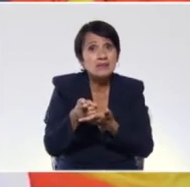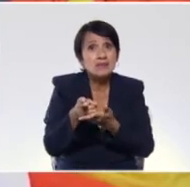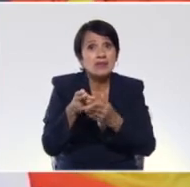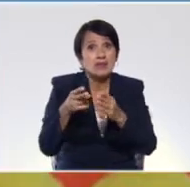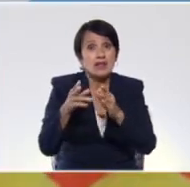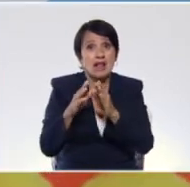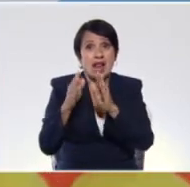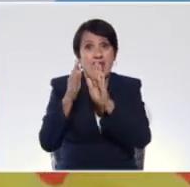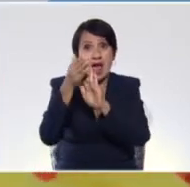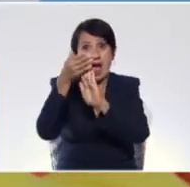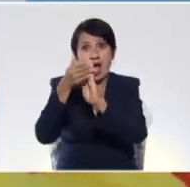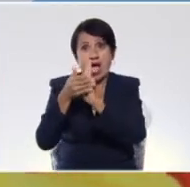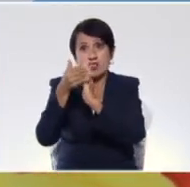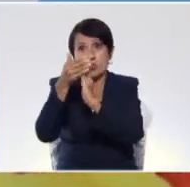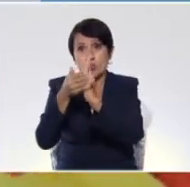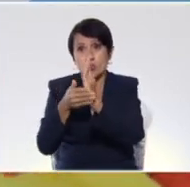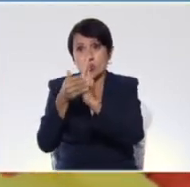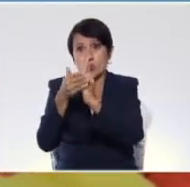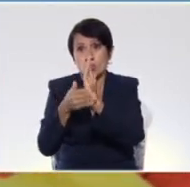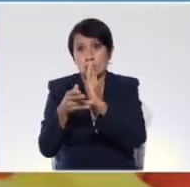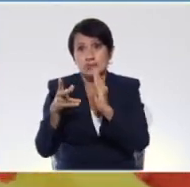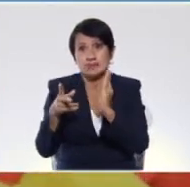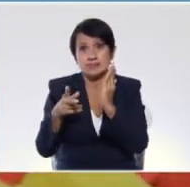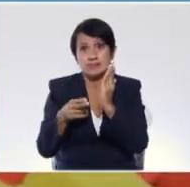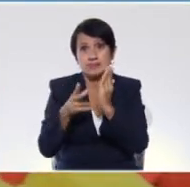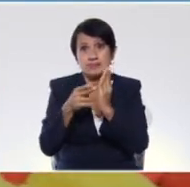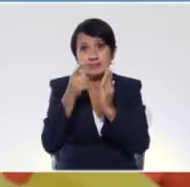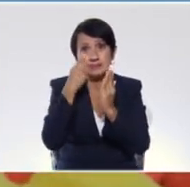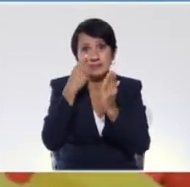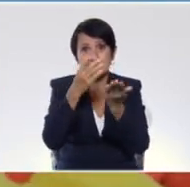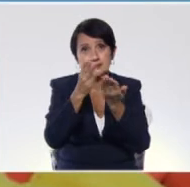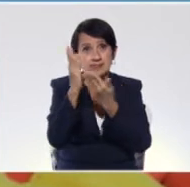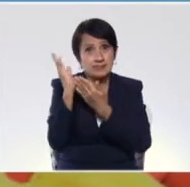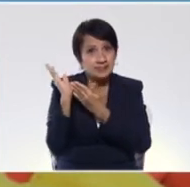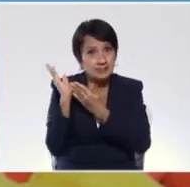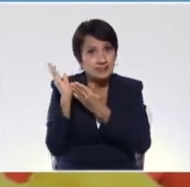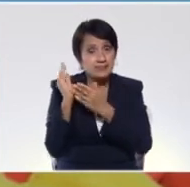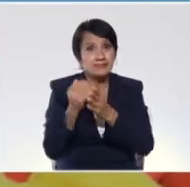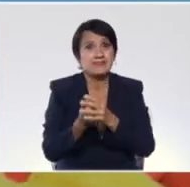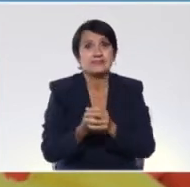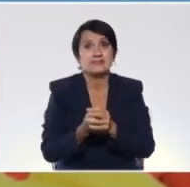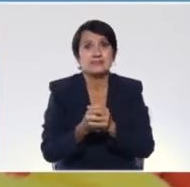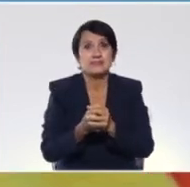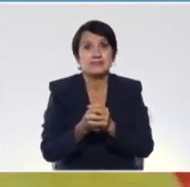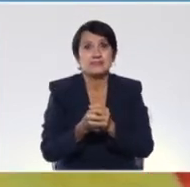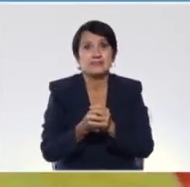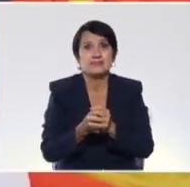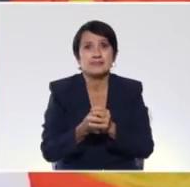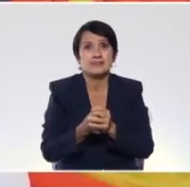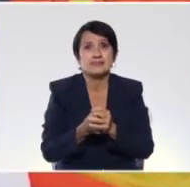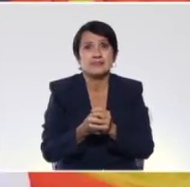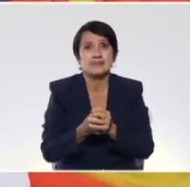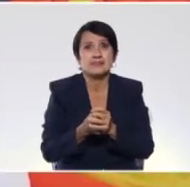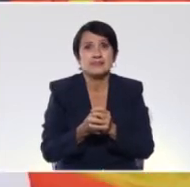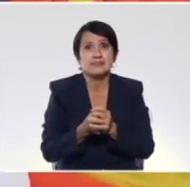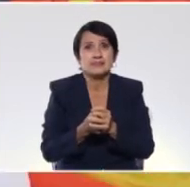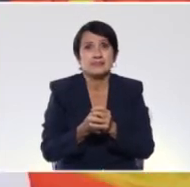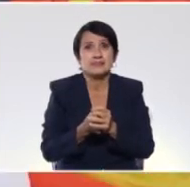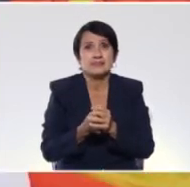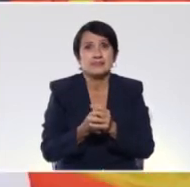lado. Vean. Para acá. Le vamos a cortar